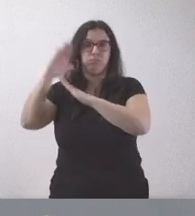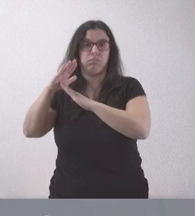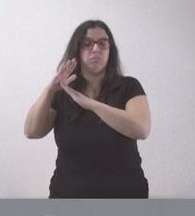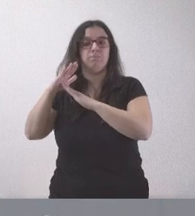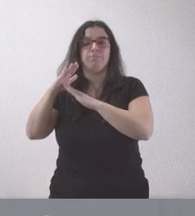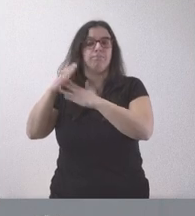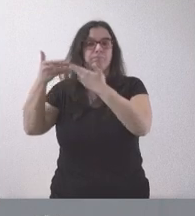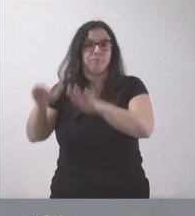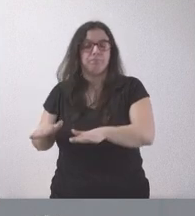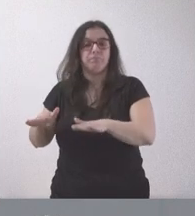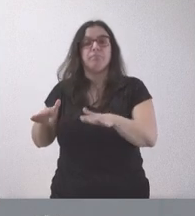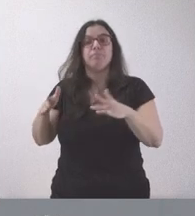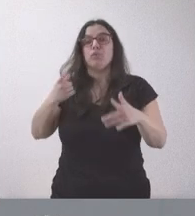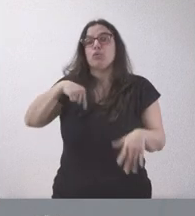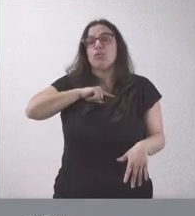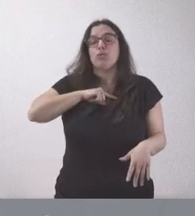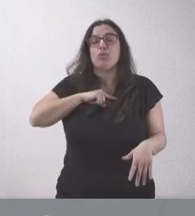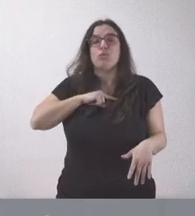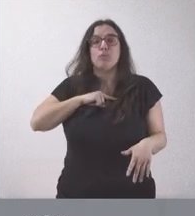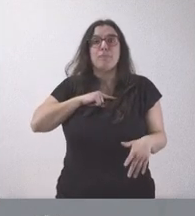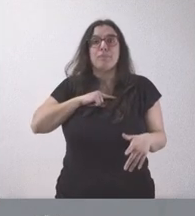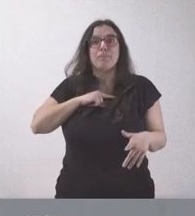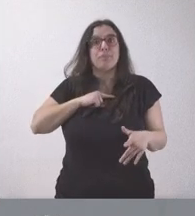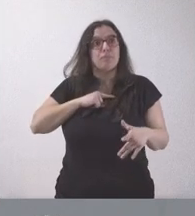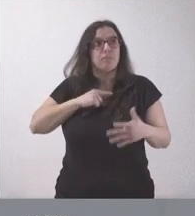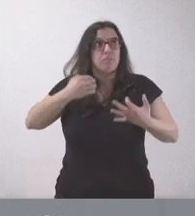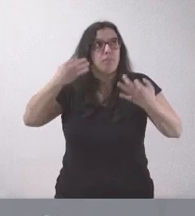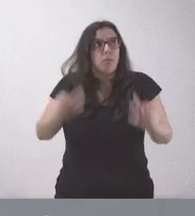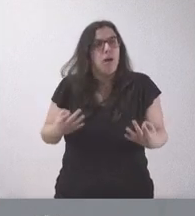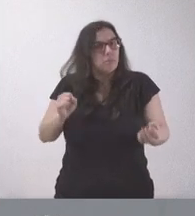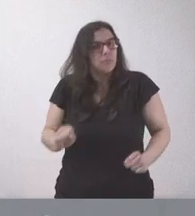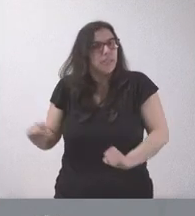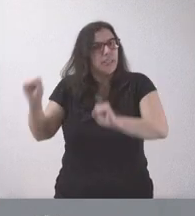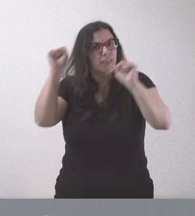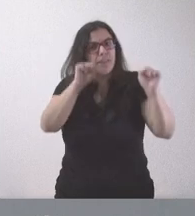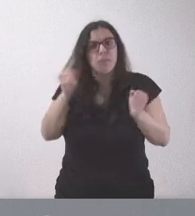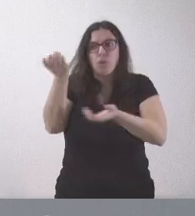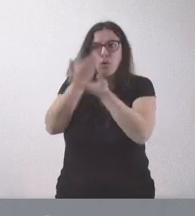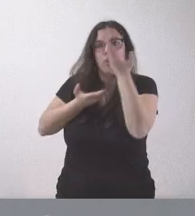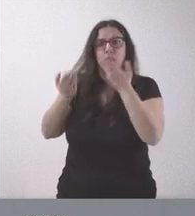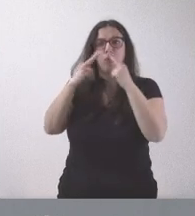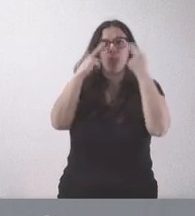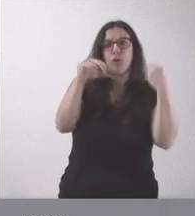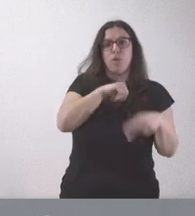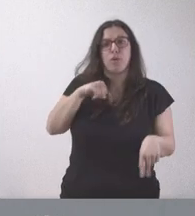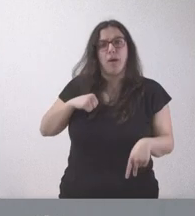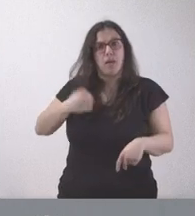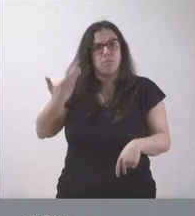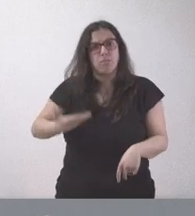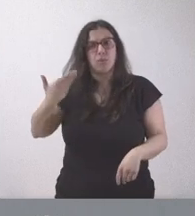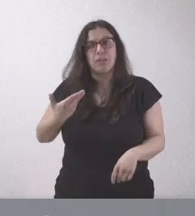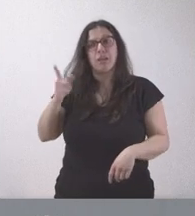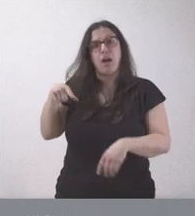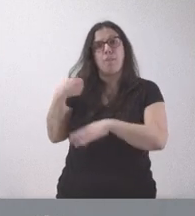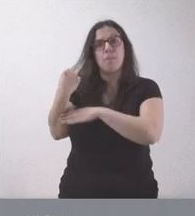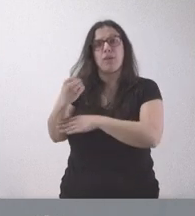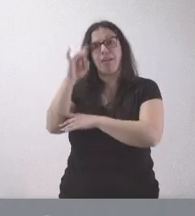simplemente creedores o defensores de esa colaboración pública-privada y del apoyo a este tipo